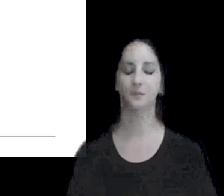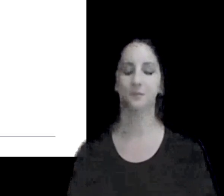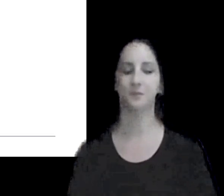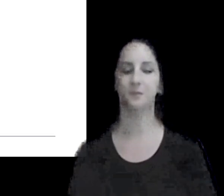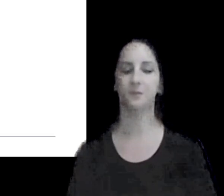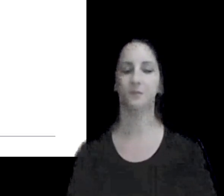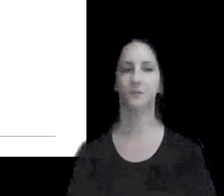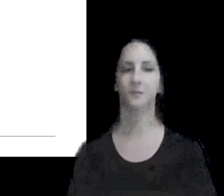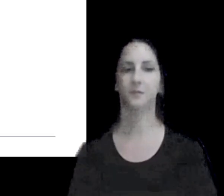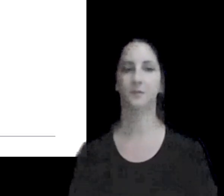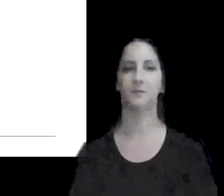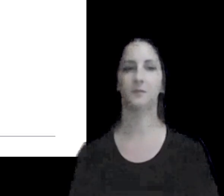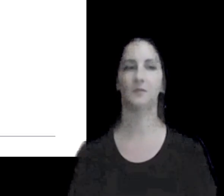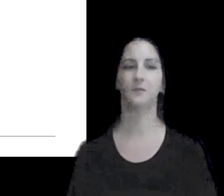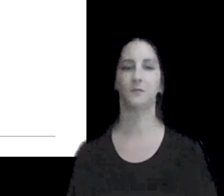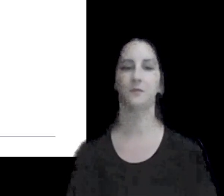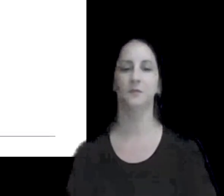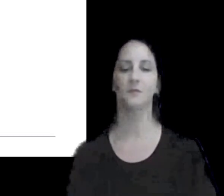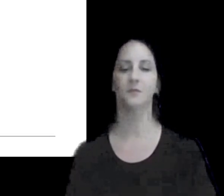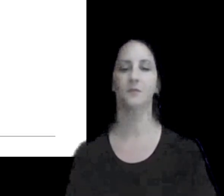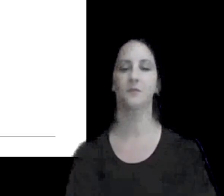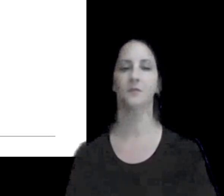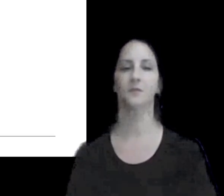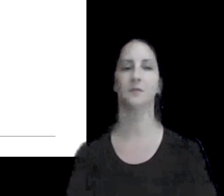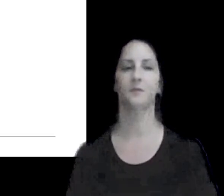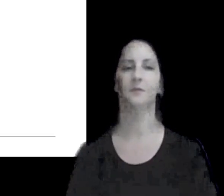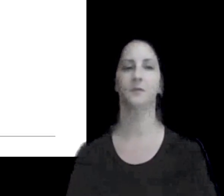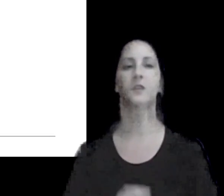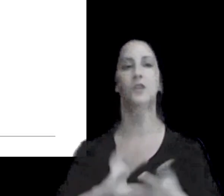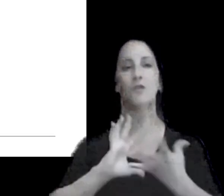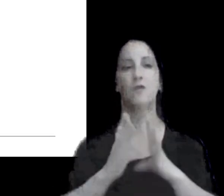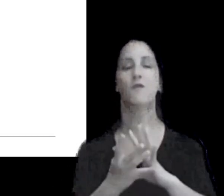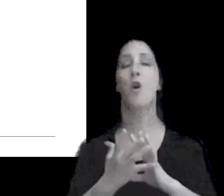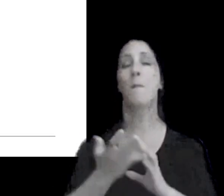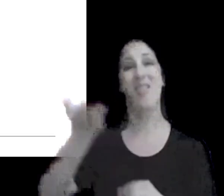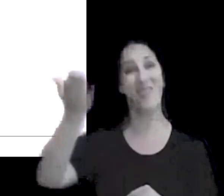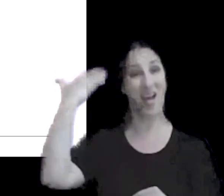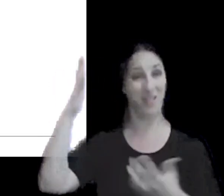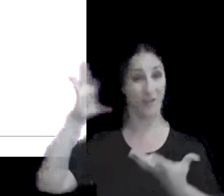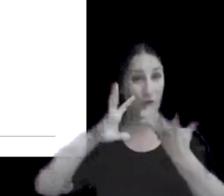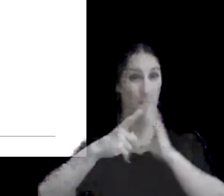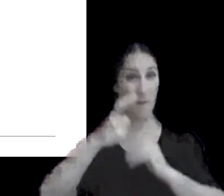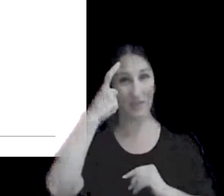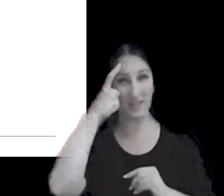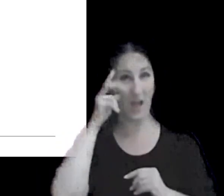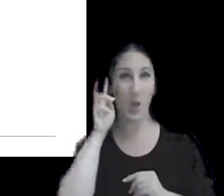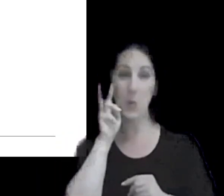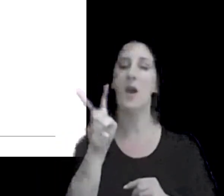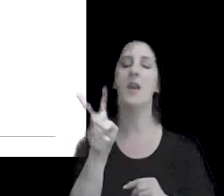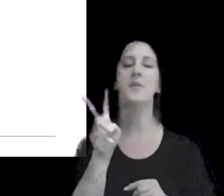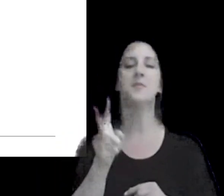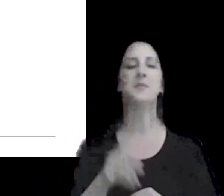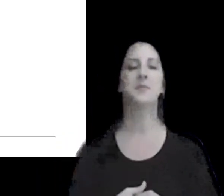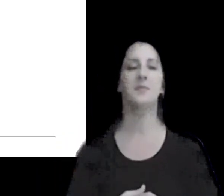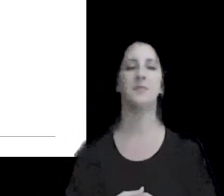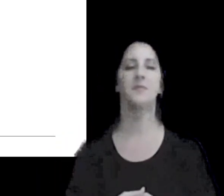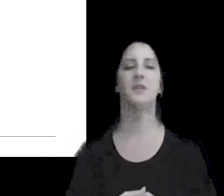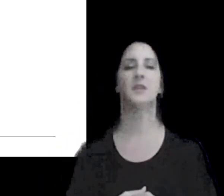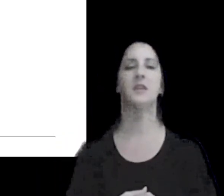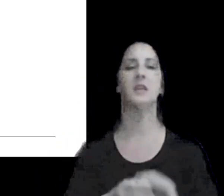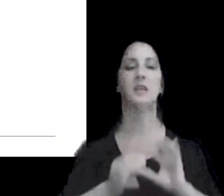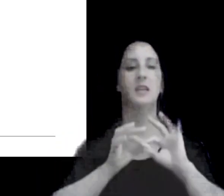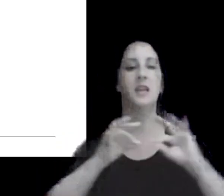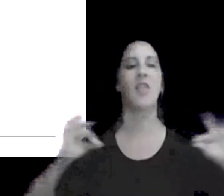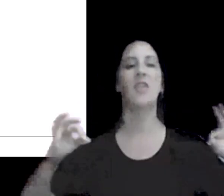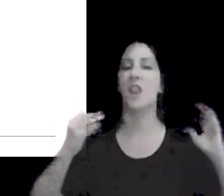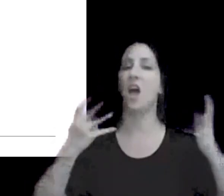ya que podríamos decir que en una mirada antigua teníamos una cadena de suministro